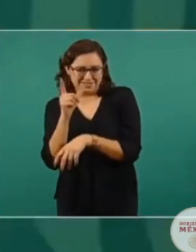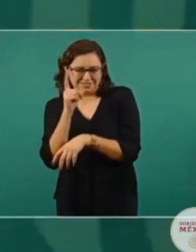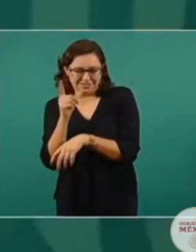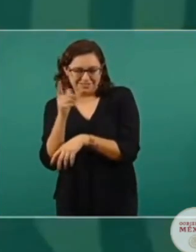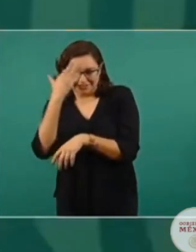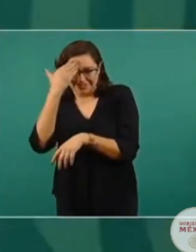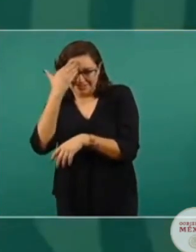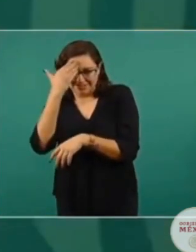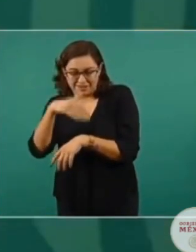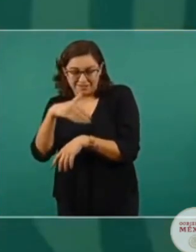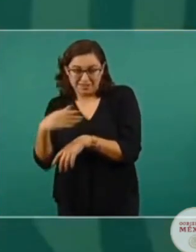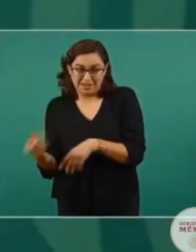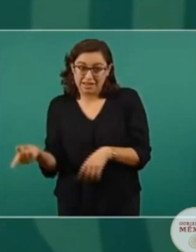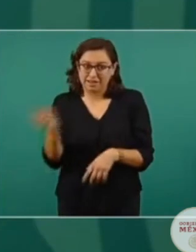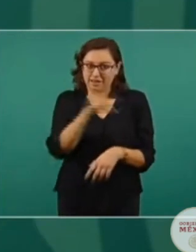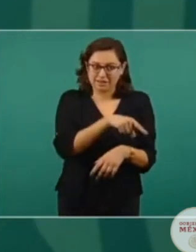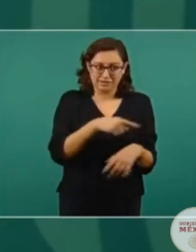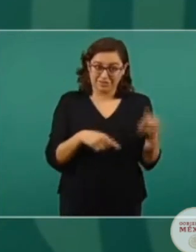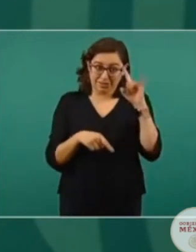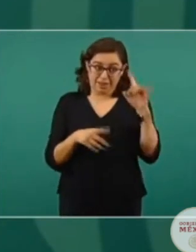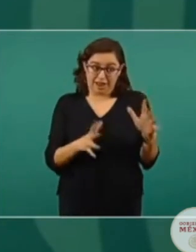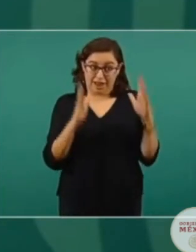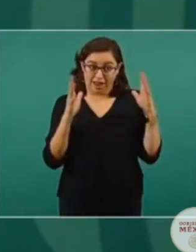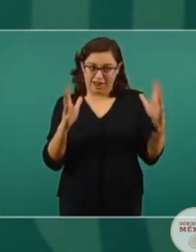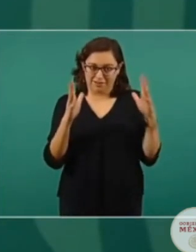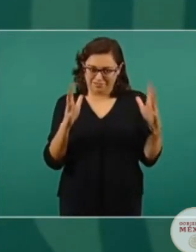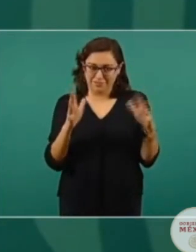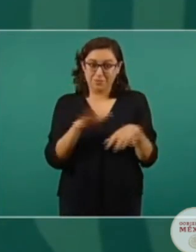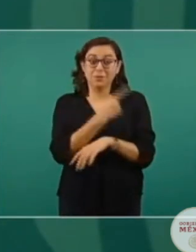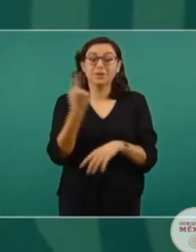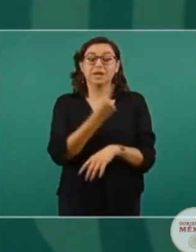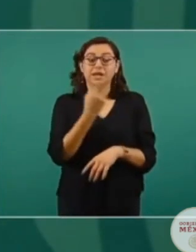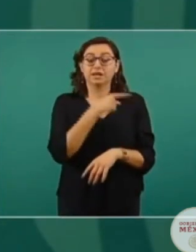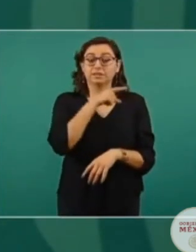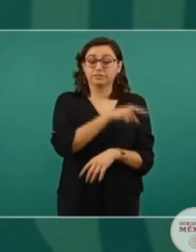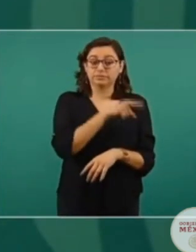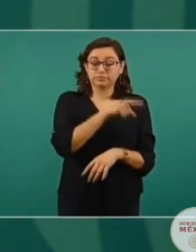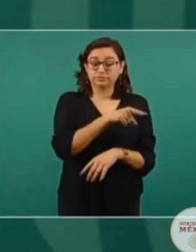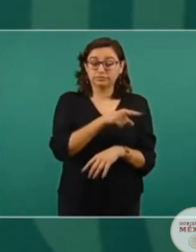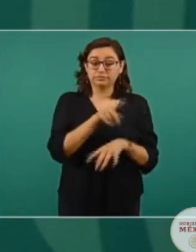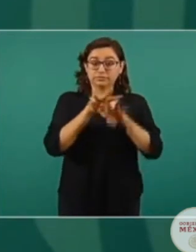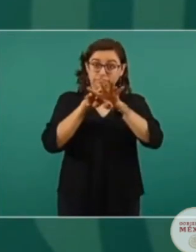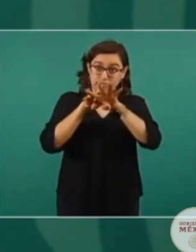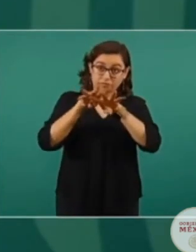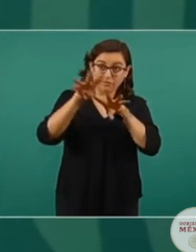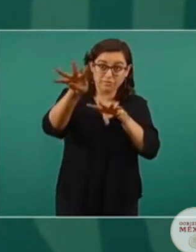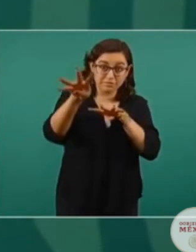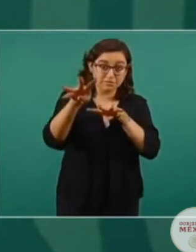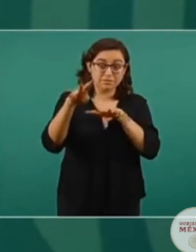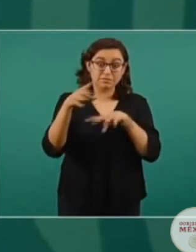colgarse a las líneas de alta tensión. Entonces, ¿qué es un riesgo?